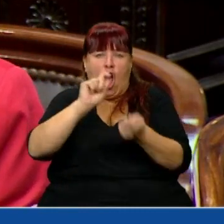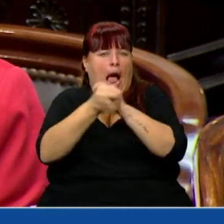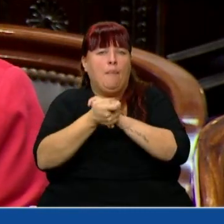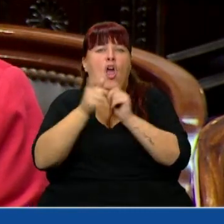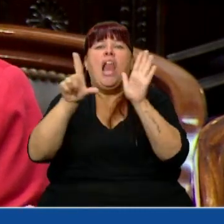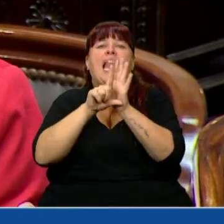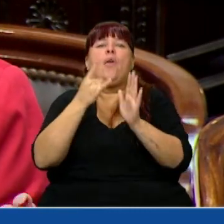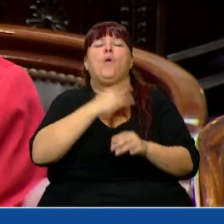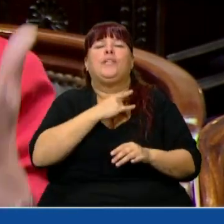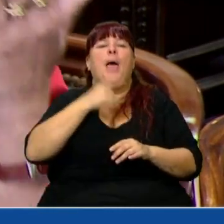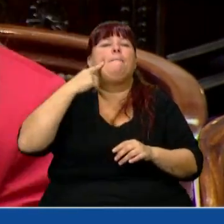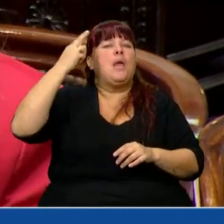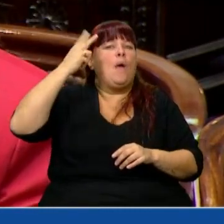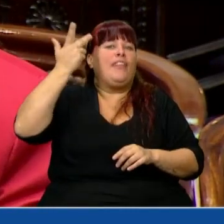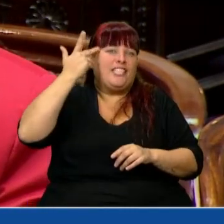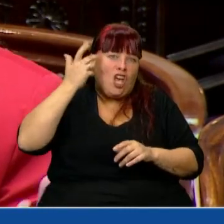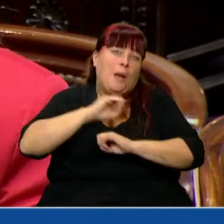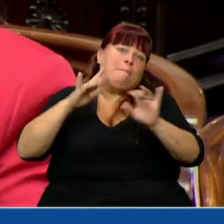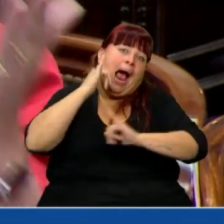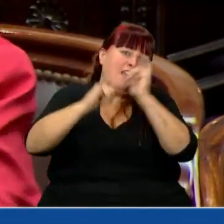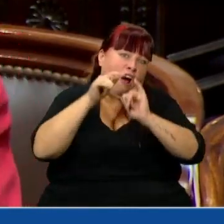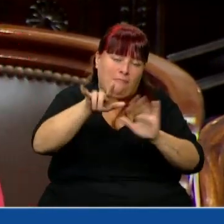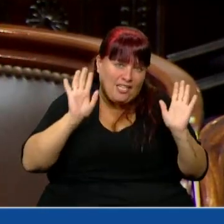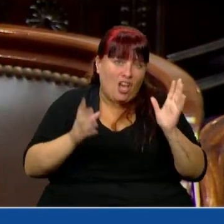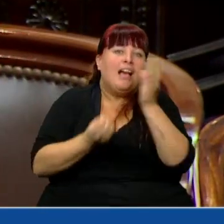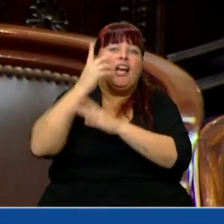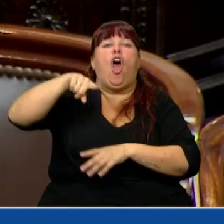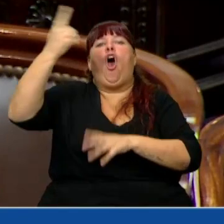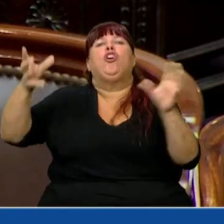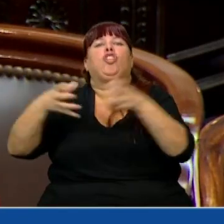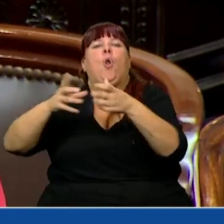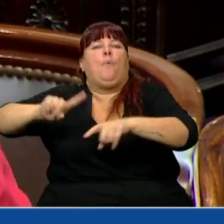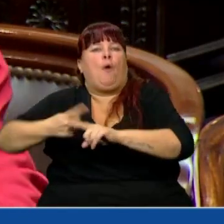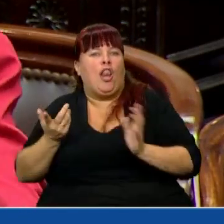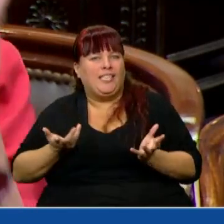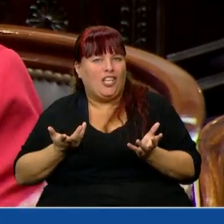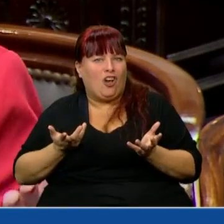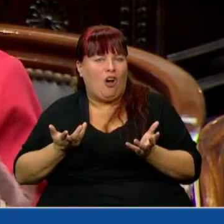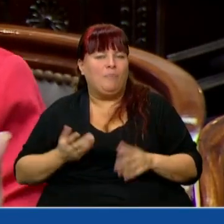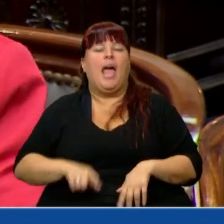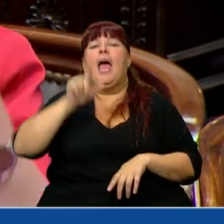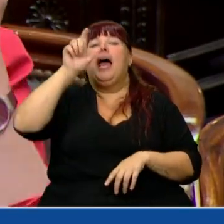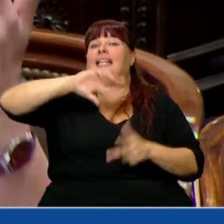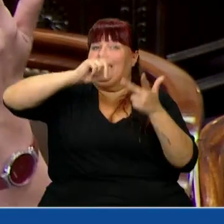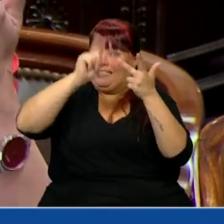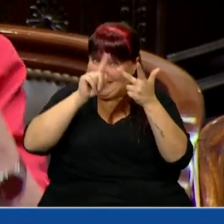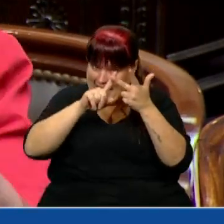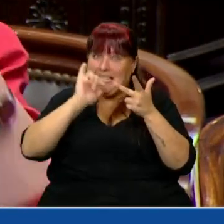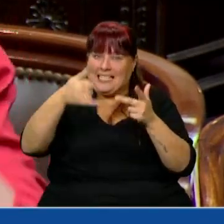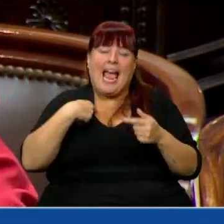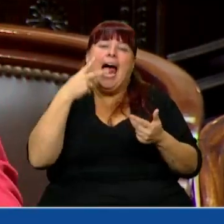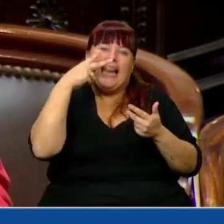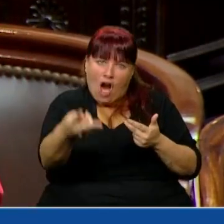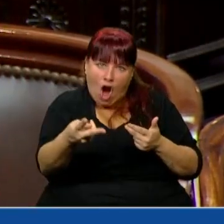reforma universitaria de 1918, una mala noticia para ustedes, la hizo otro grupo político. La tercera noticia, y que sí se la